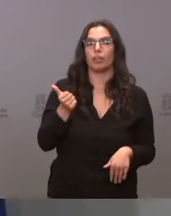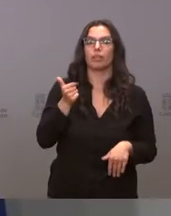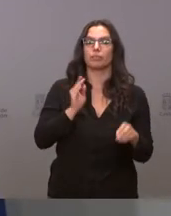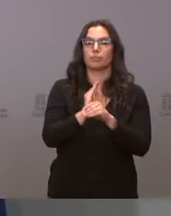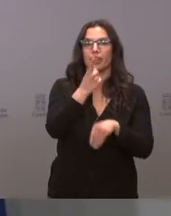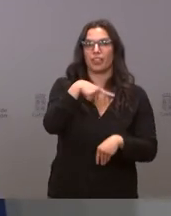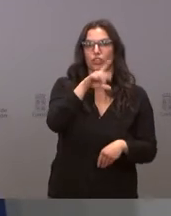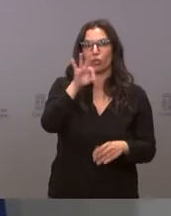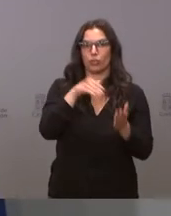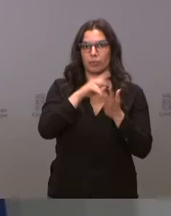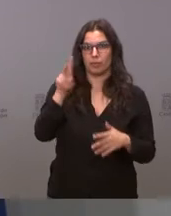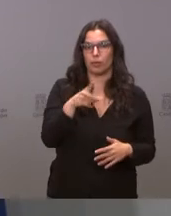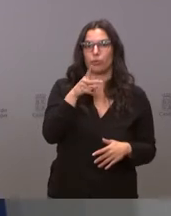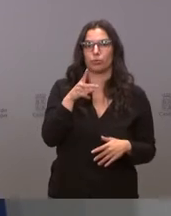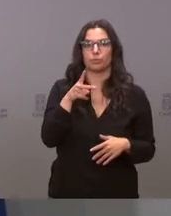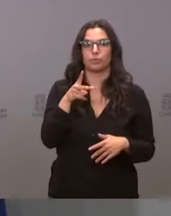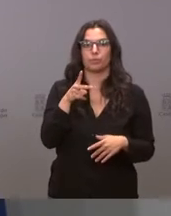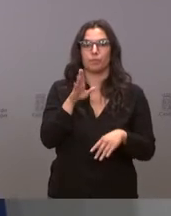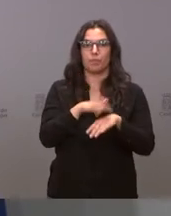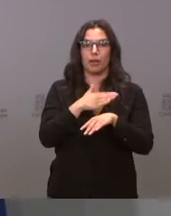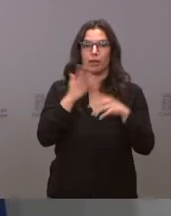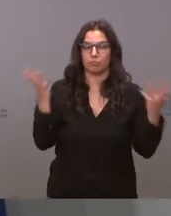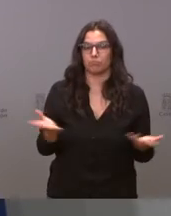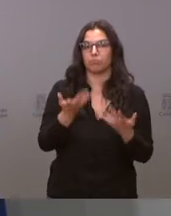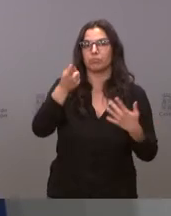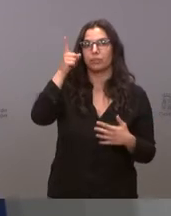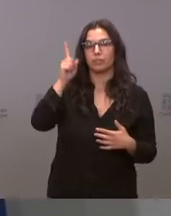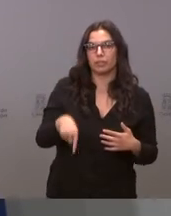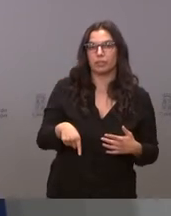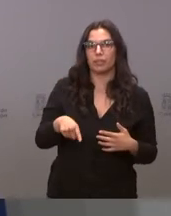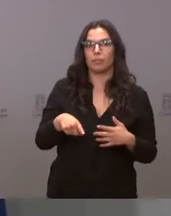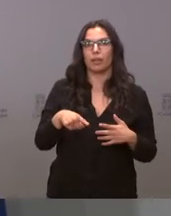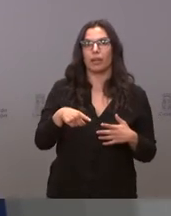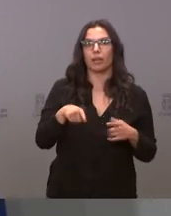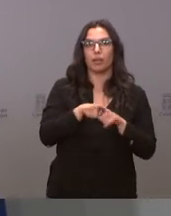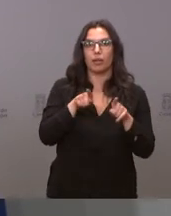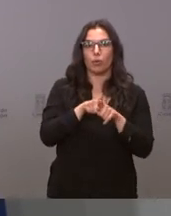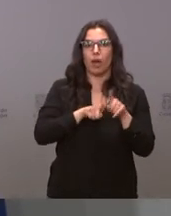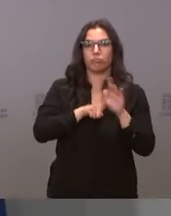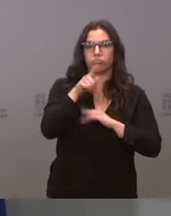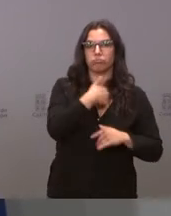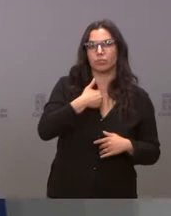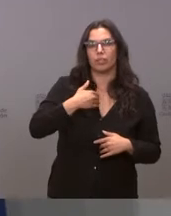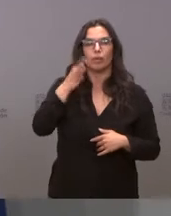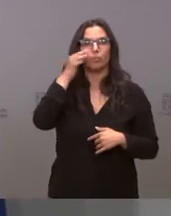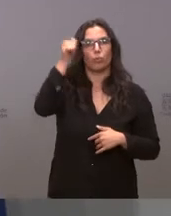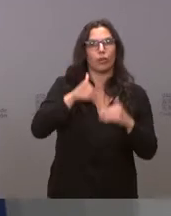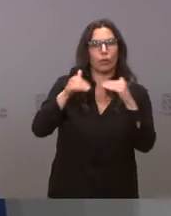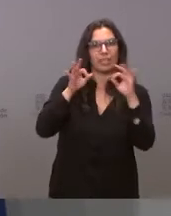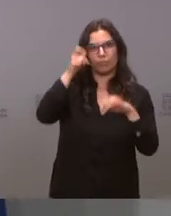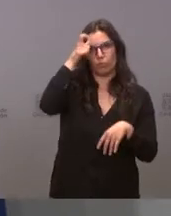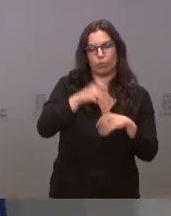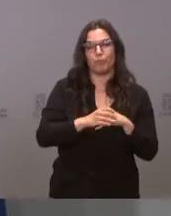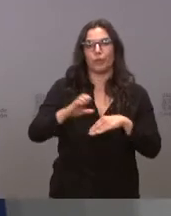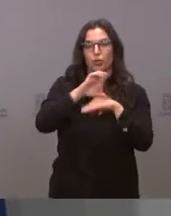150.000 euros para impulsar también la Red de Igualdad de Mujer Rural. La Consejería de Familia y